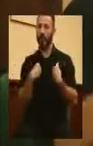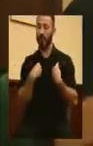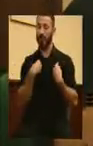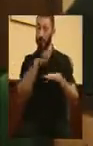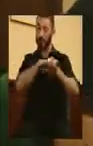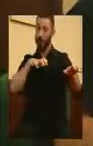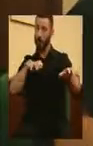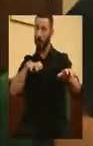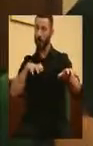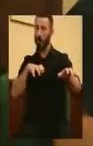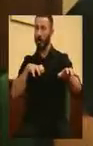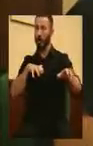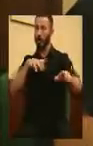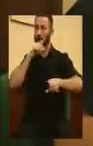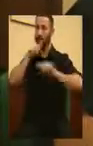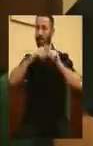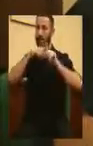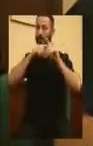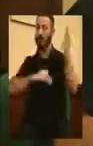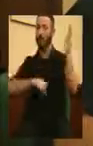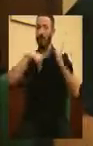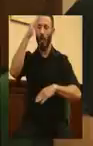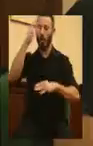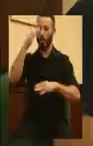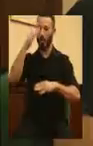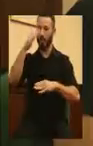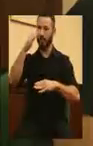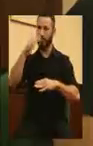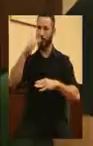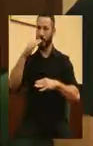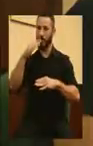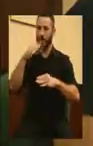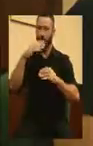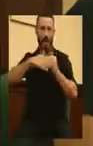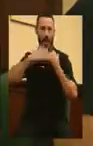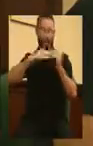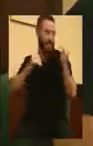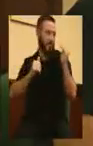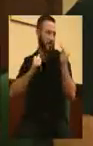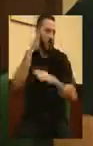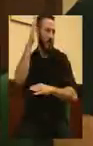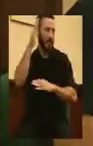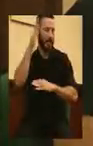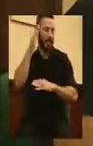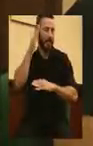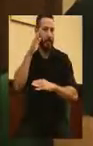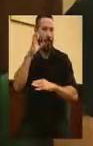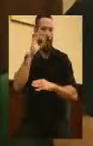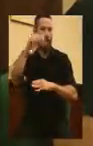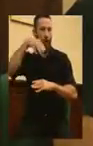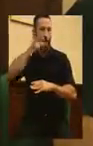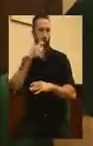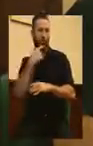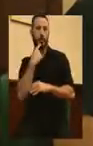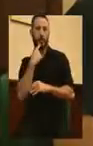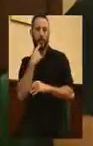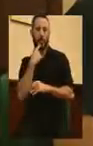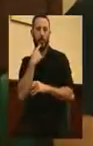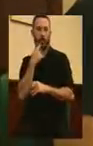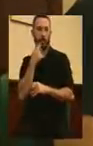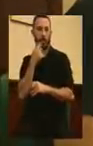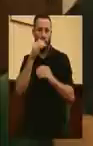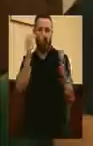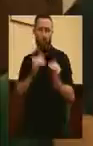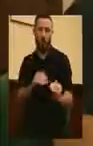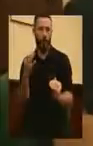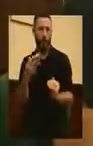está expuesta a altos niveles de contaminación por encima de los estándares de la Unión Europea y de la Organización Mundial de la Salud. Así, por ejemplo, la exposición